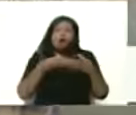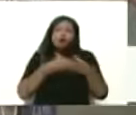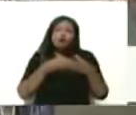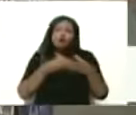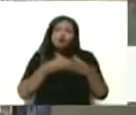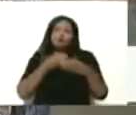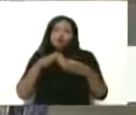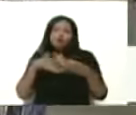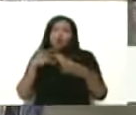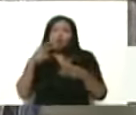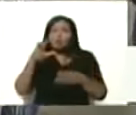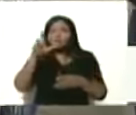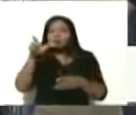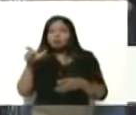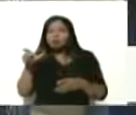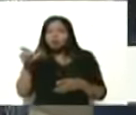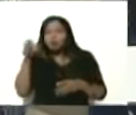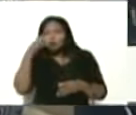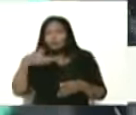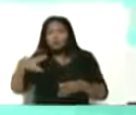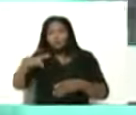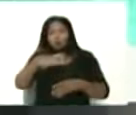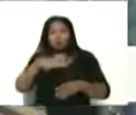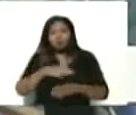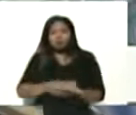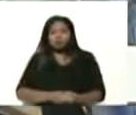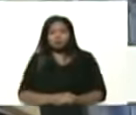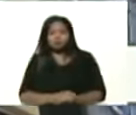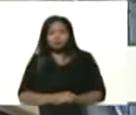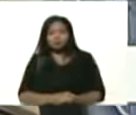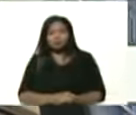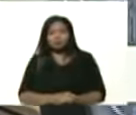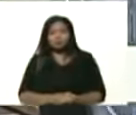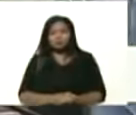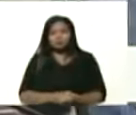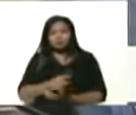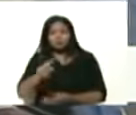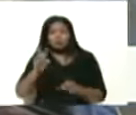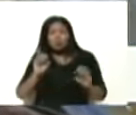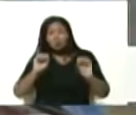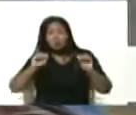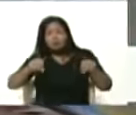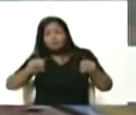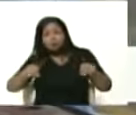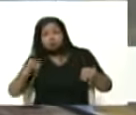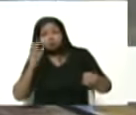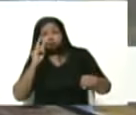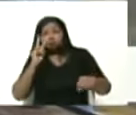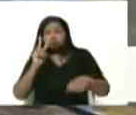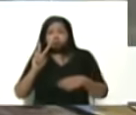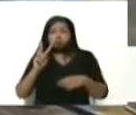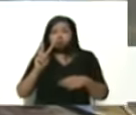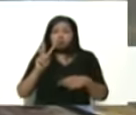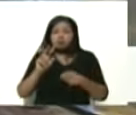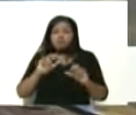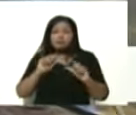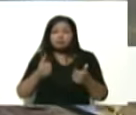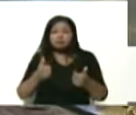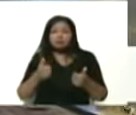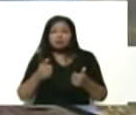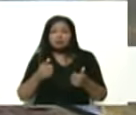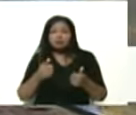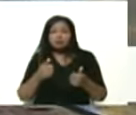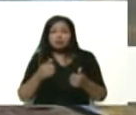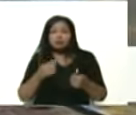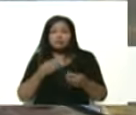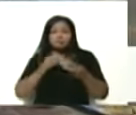pudiente o sea pudiente del pueblo venezolano es una moto como usted está viendo comenzamos con el proceso